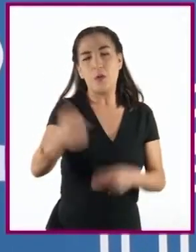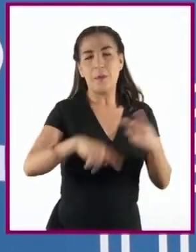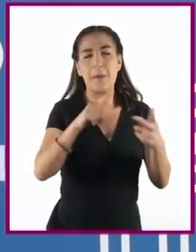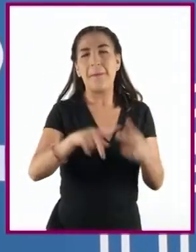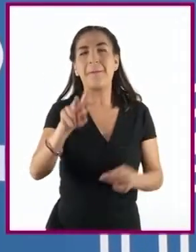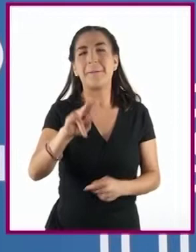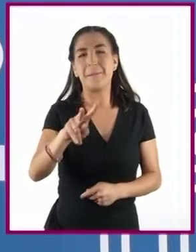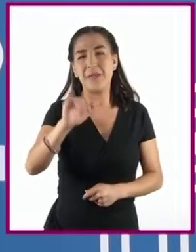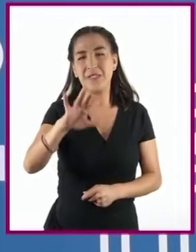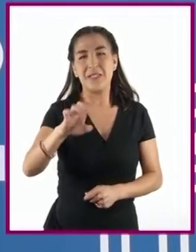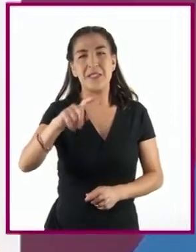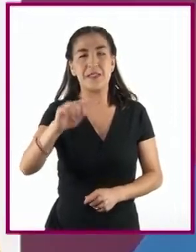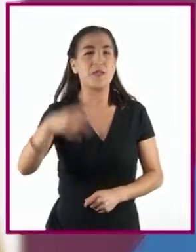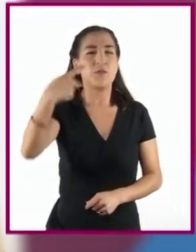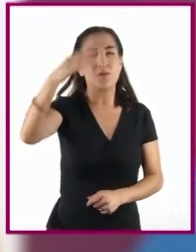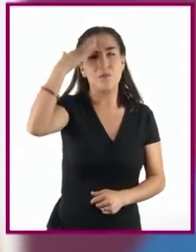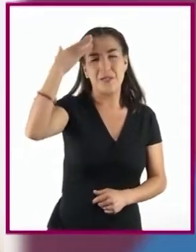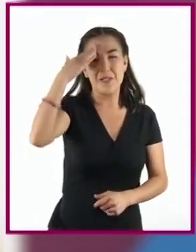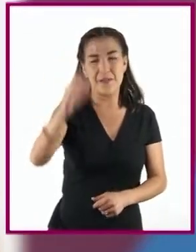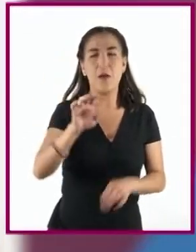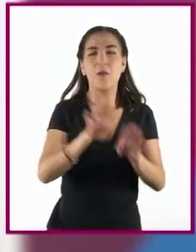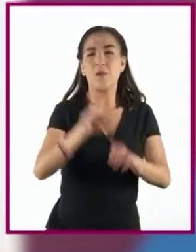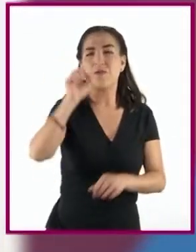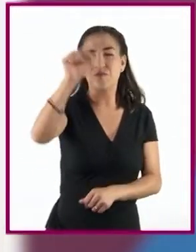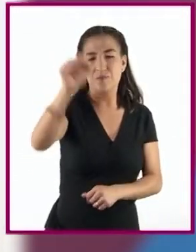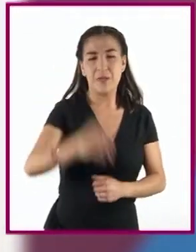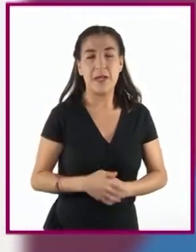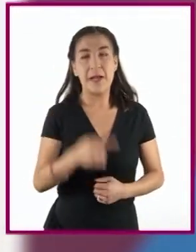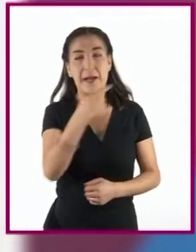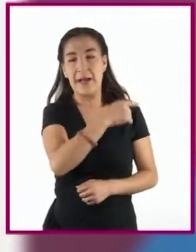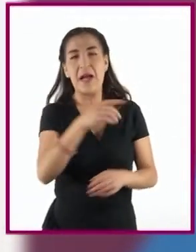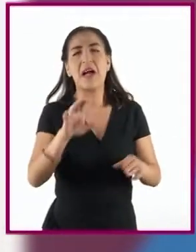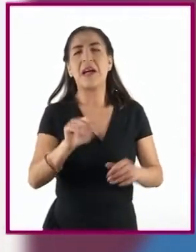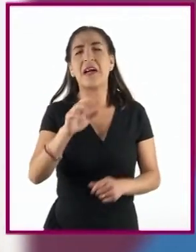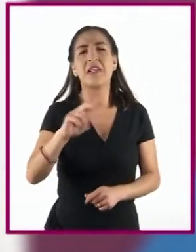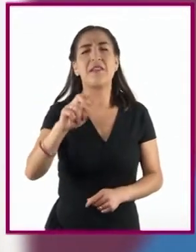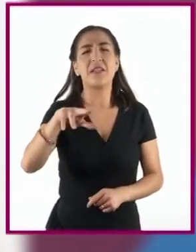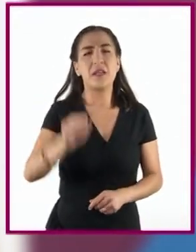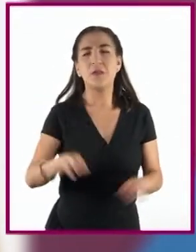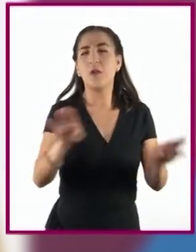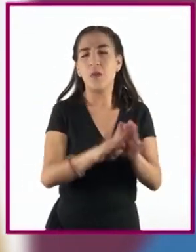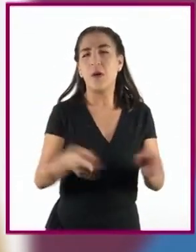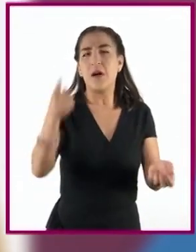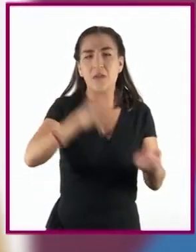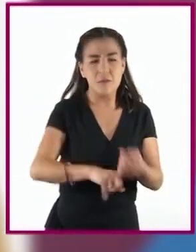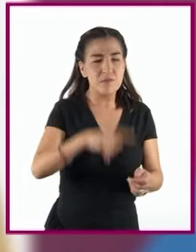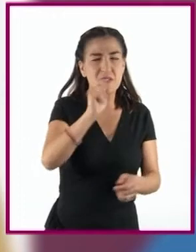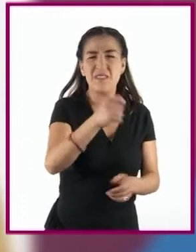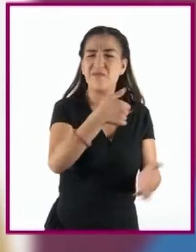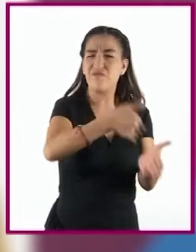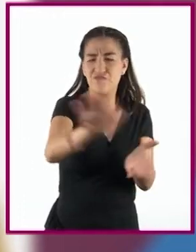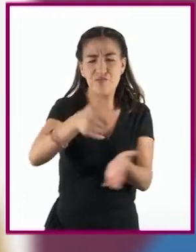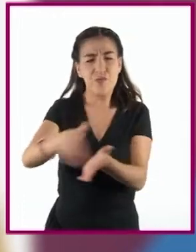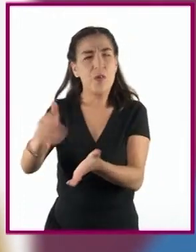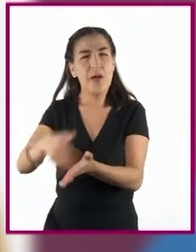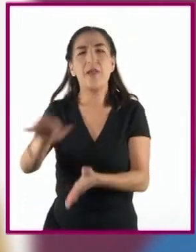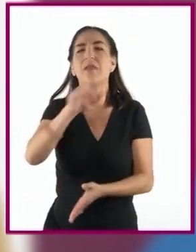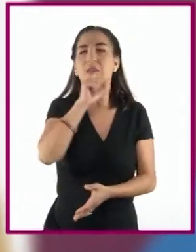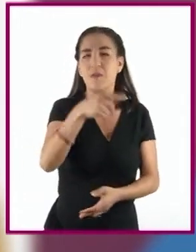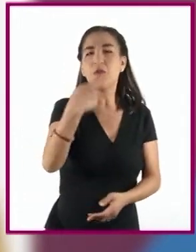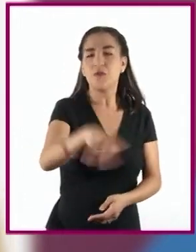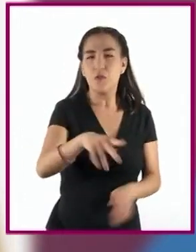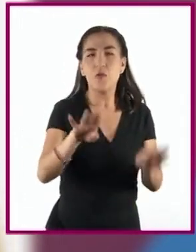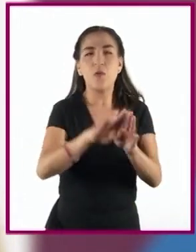Toledano, líder sindical. Cárdenas no solo sustituyó a los funcionarios callistas, sino que expulsó a calles del